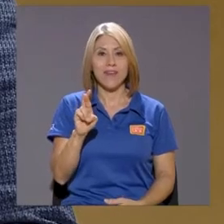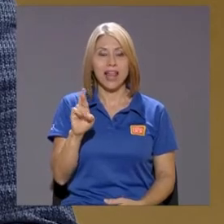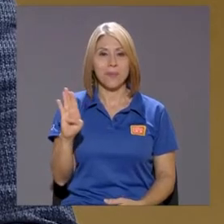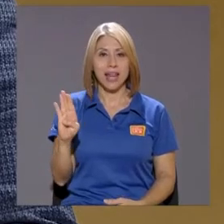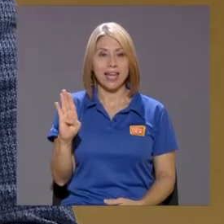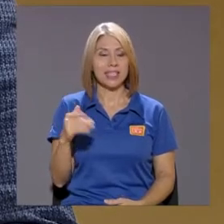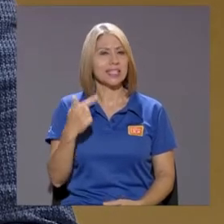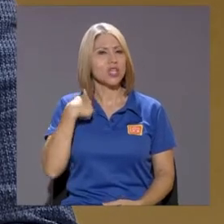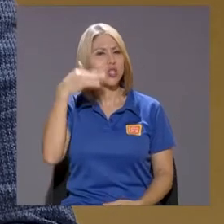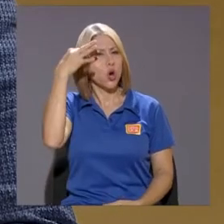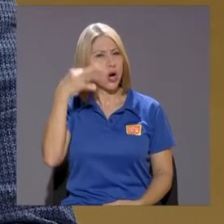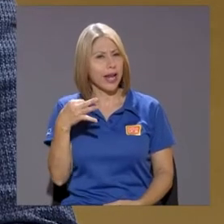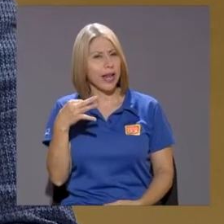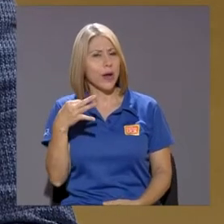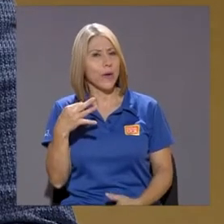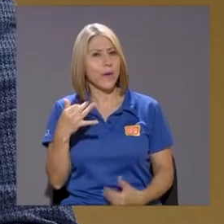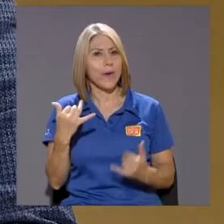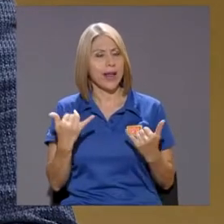Yo creo que para ahora